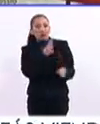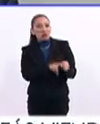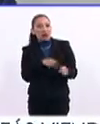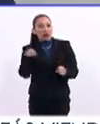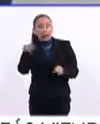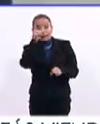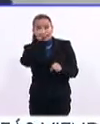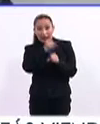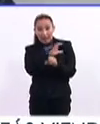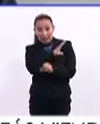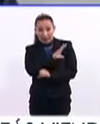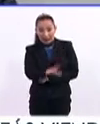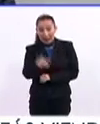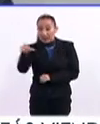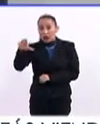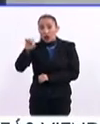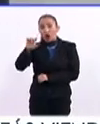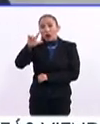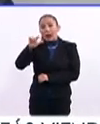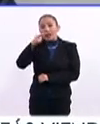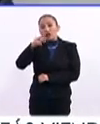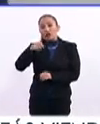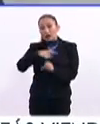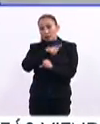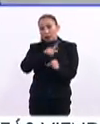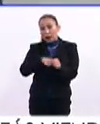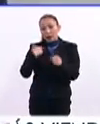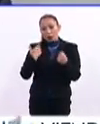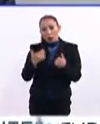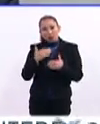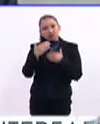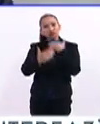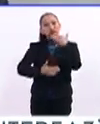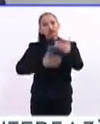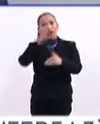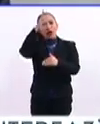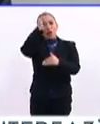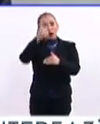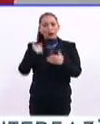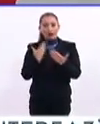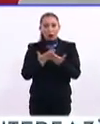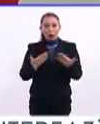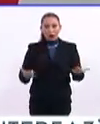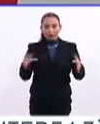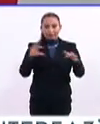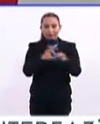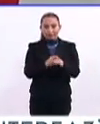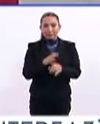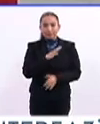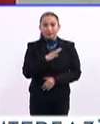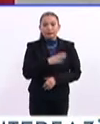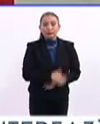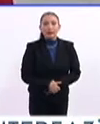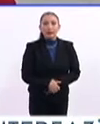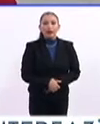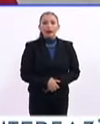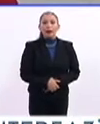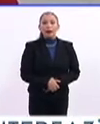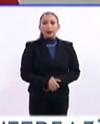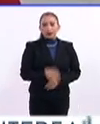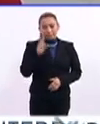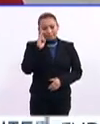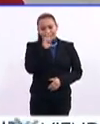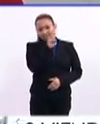donde la Secretaría General y el Colegio Nacional detonan el potencial del acuerdo que los reúne. Ante la